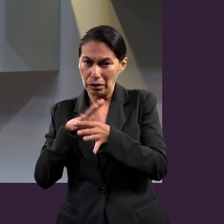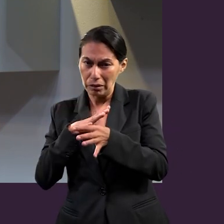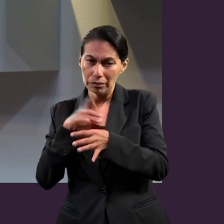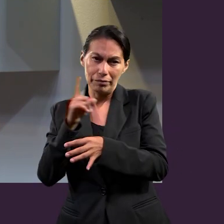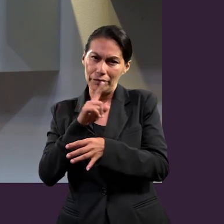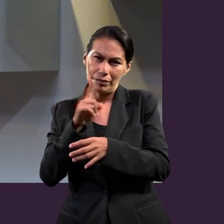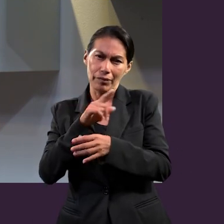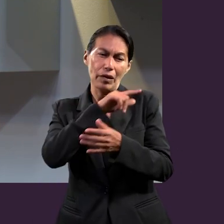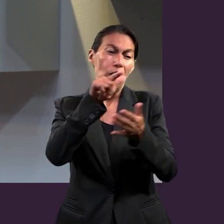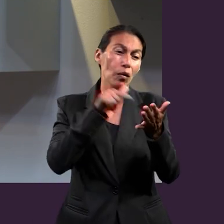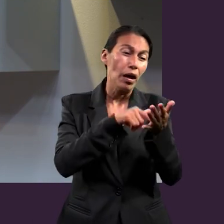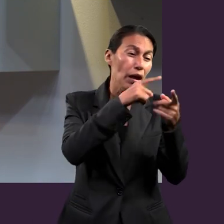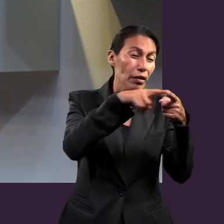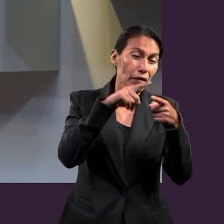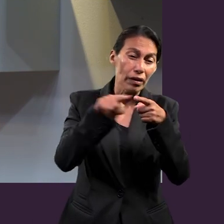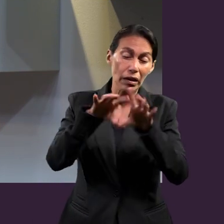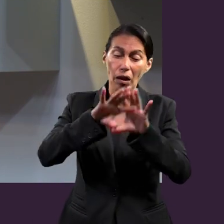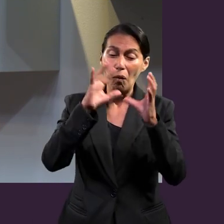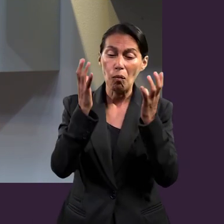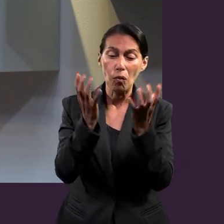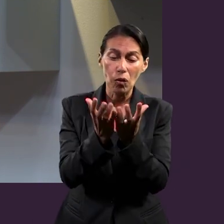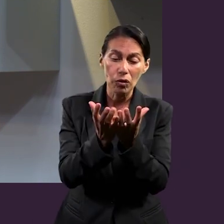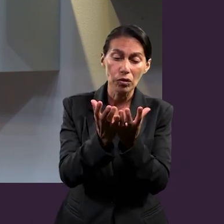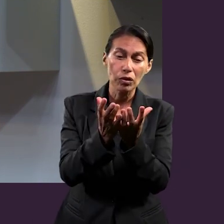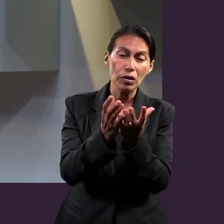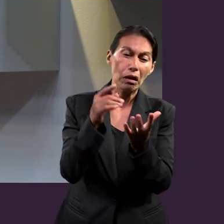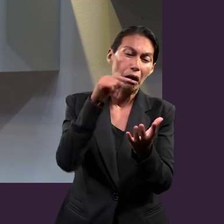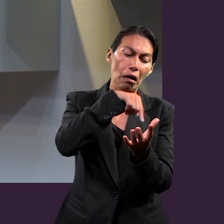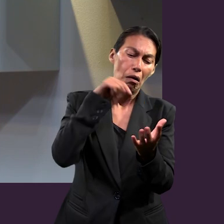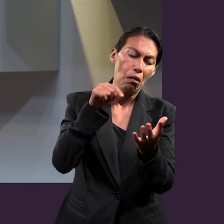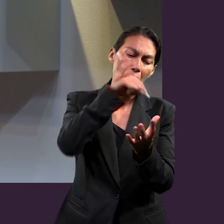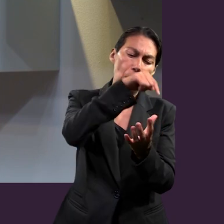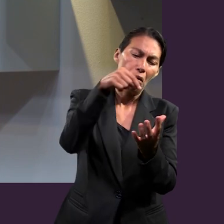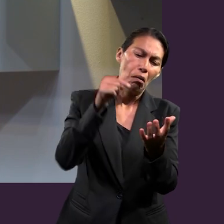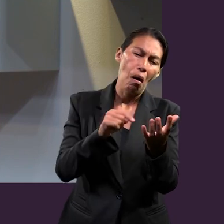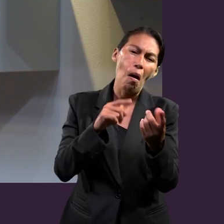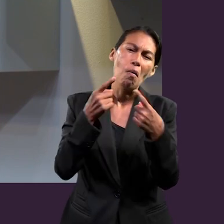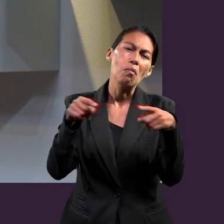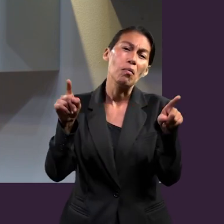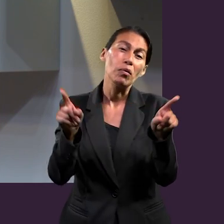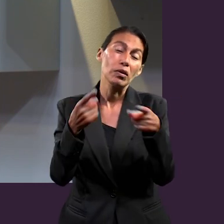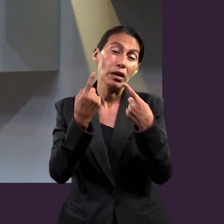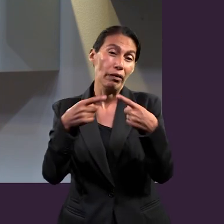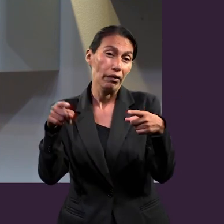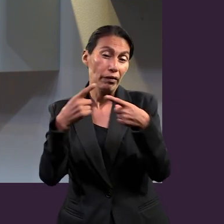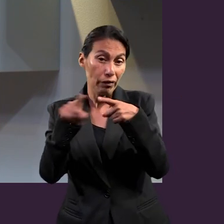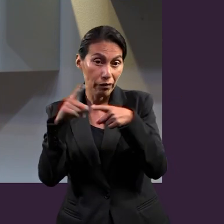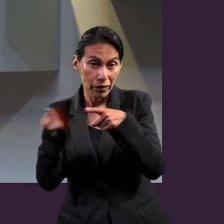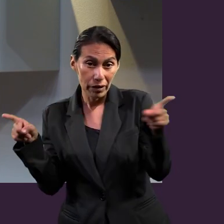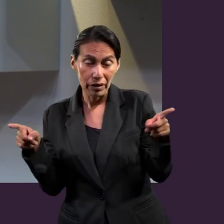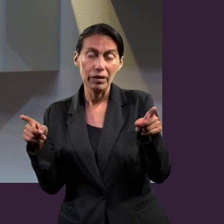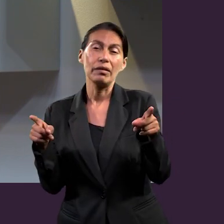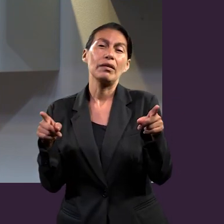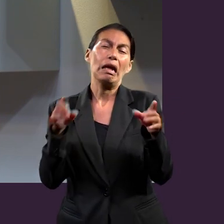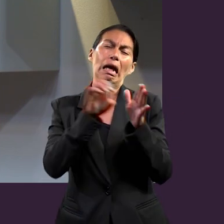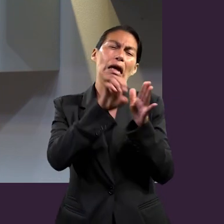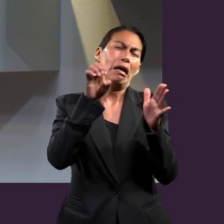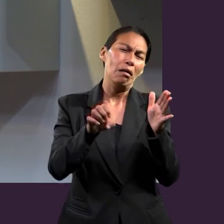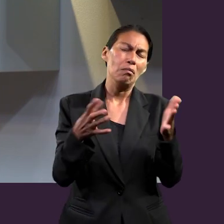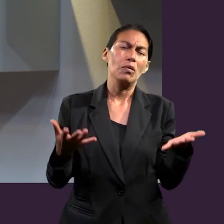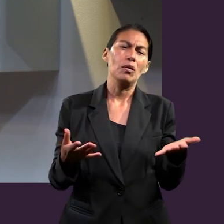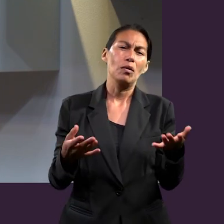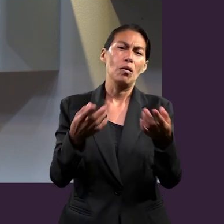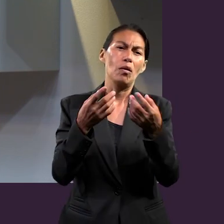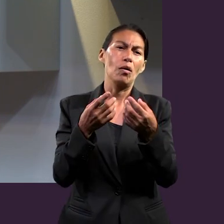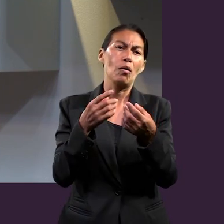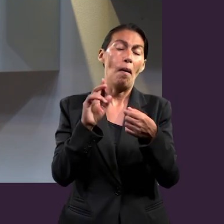de lugar en lugar en el mundo diferentes estilos de música, algunos países que son así más de